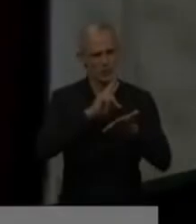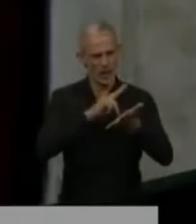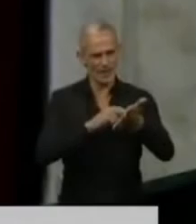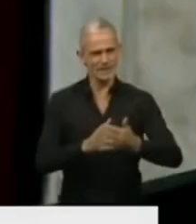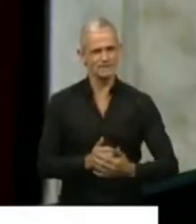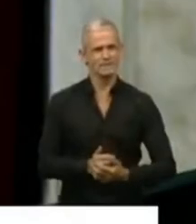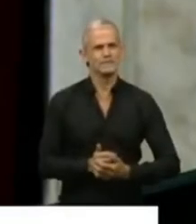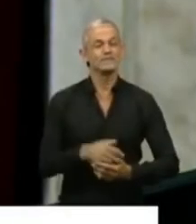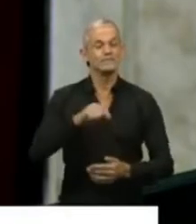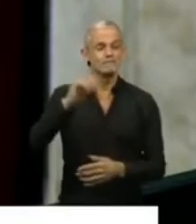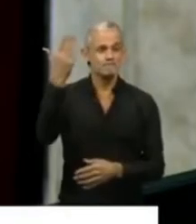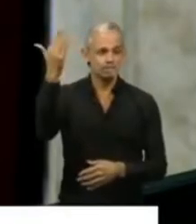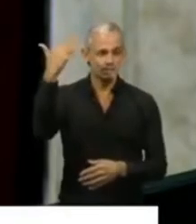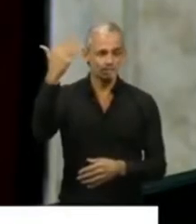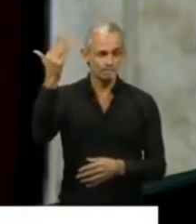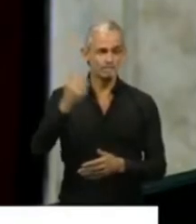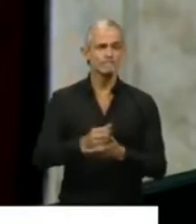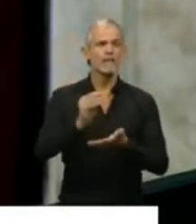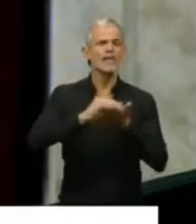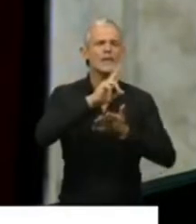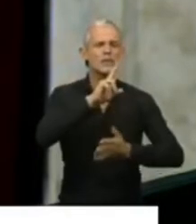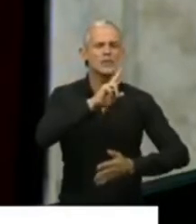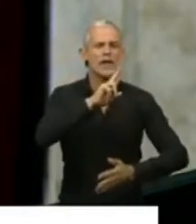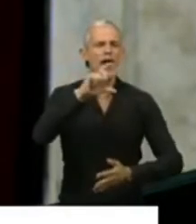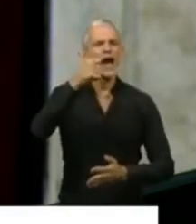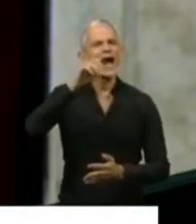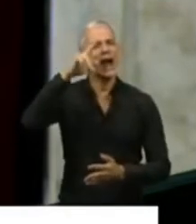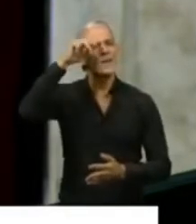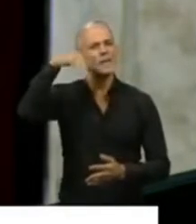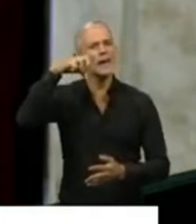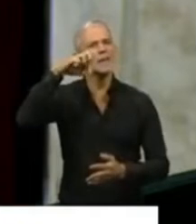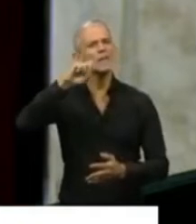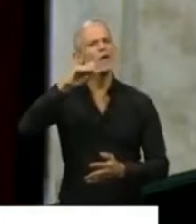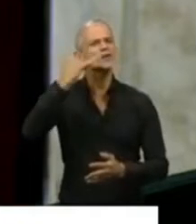Tiene la palabra la diputada Carmen Polledo.